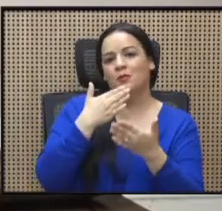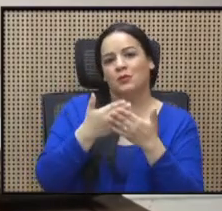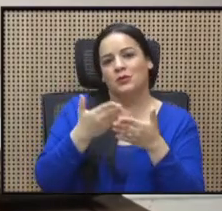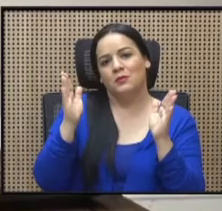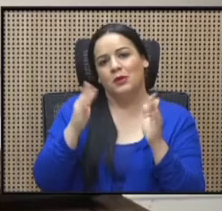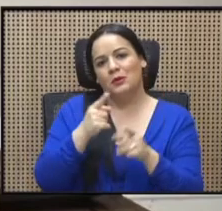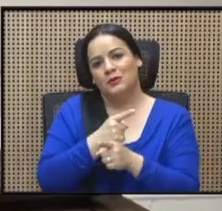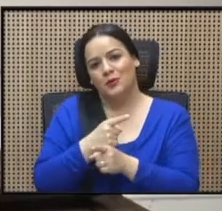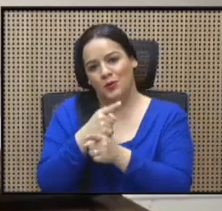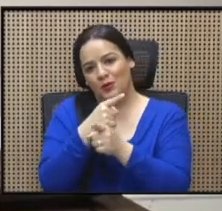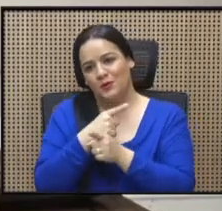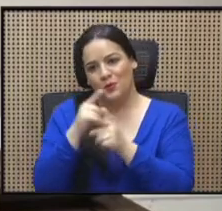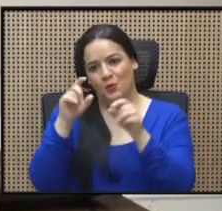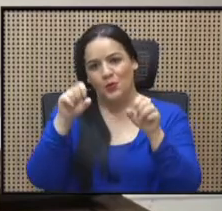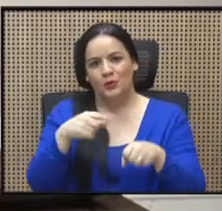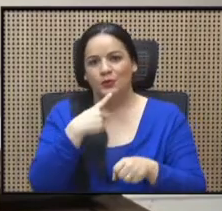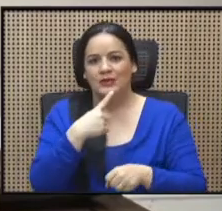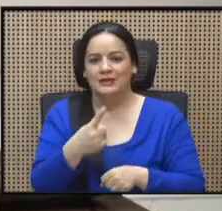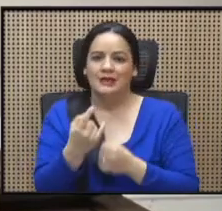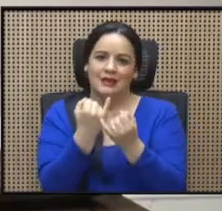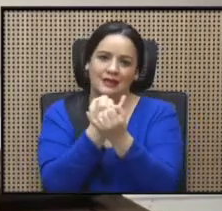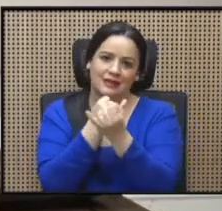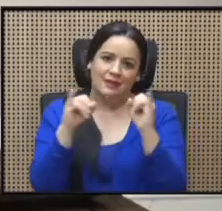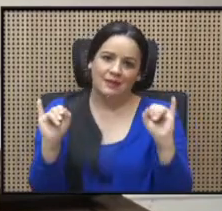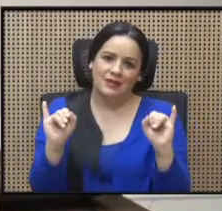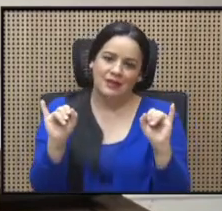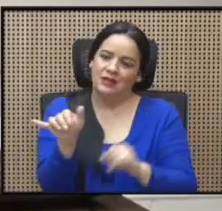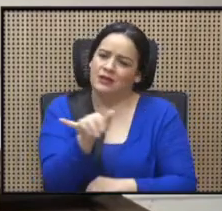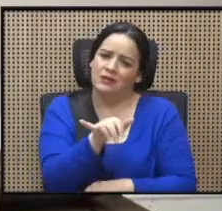se corrigirá y podemos decirle independiente, es igual.